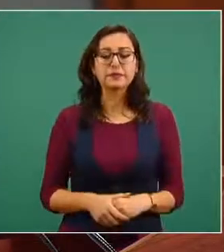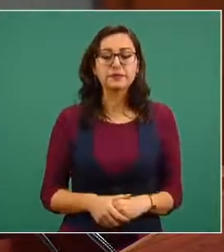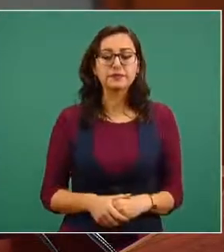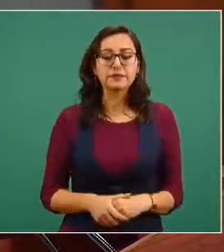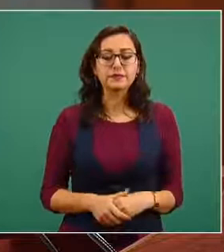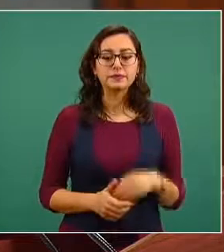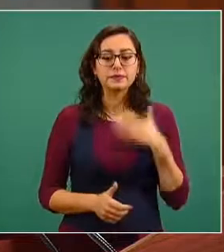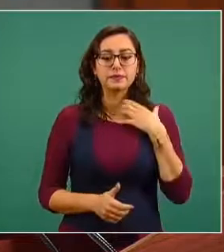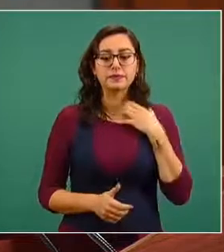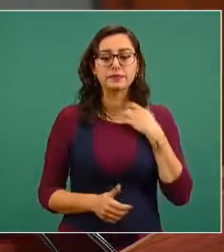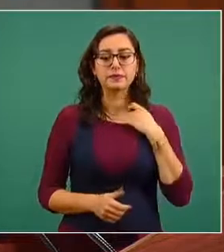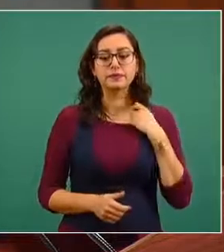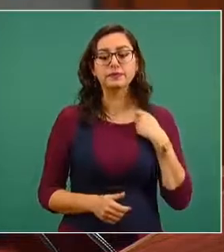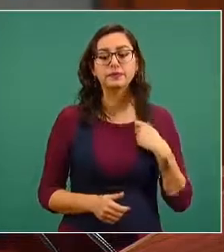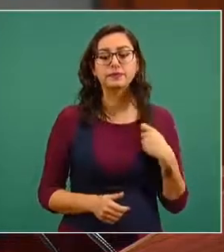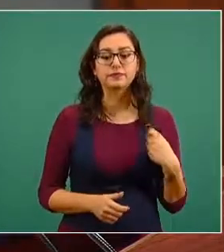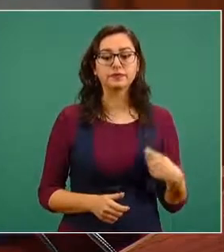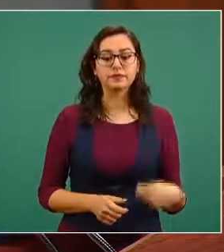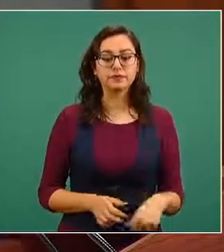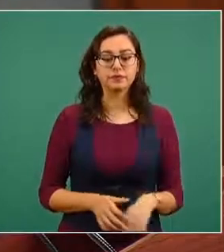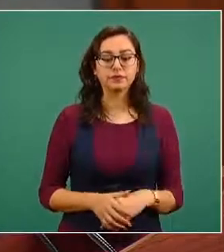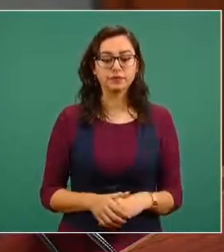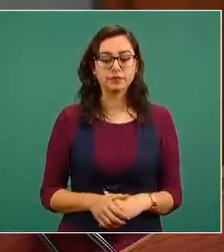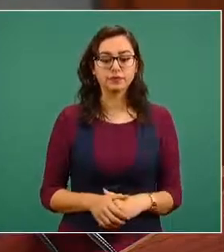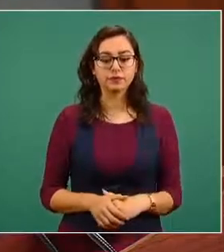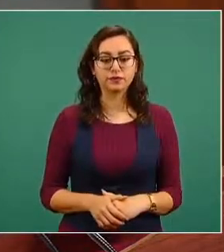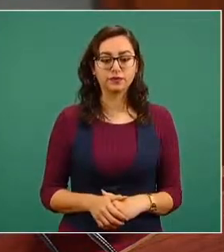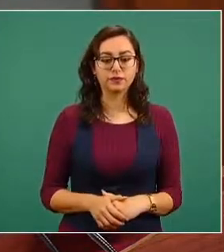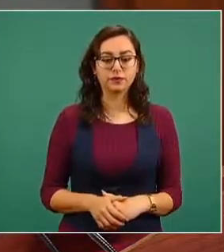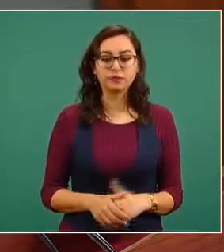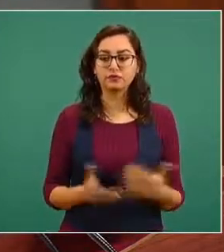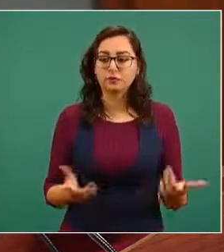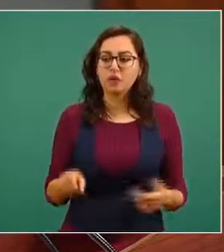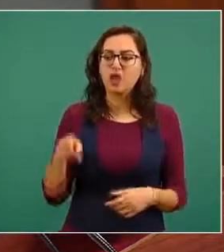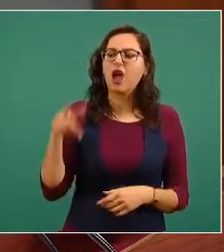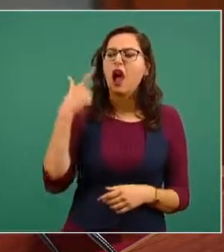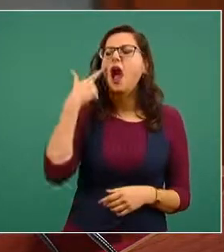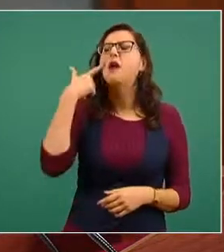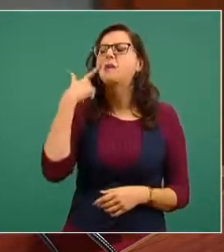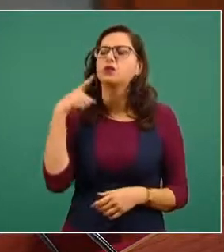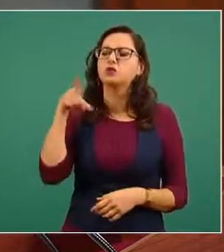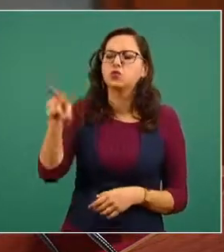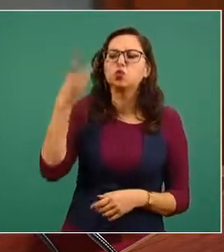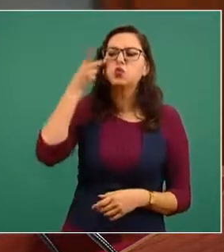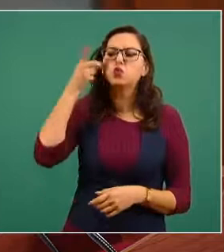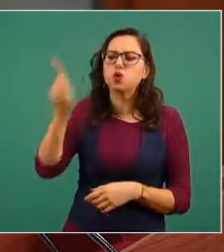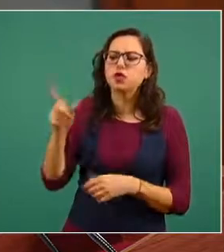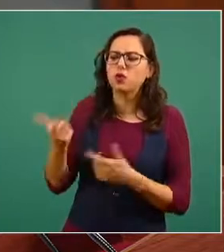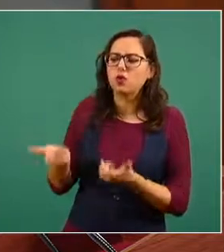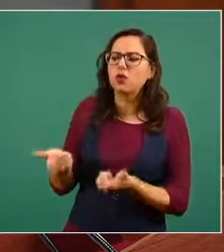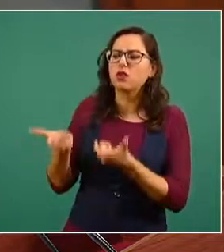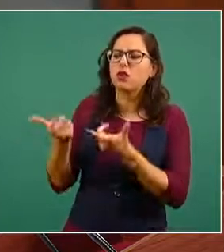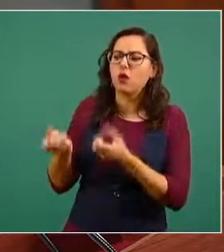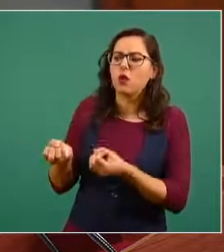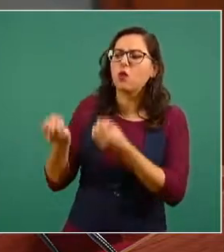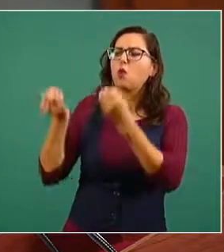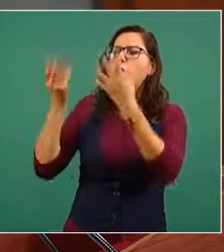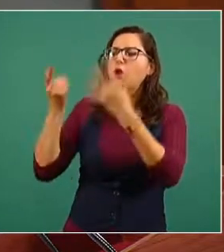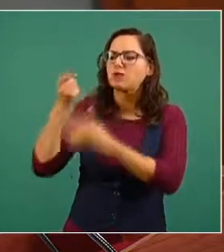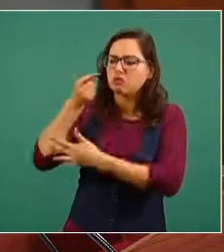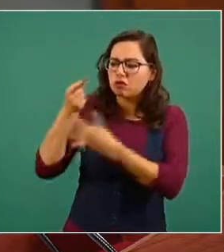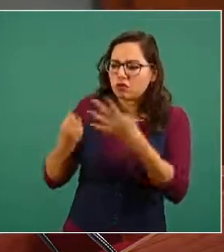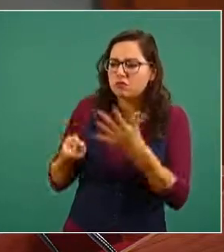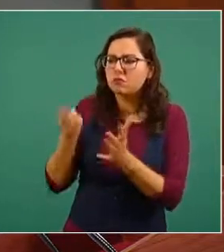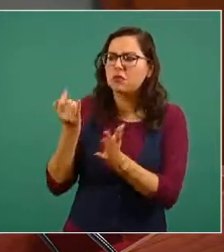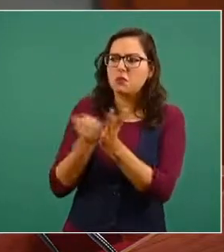del análisis de su situación patrimonial y el cumplimiento de sus obligaciones fiscales no apareció